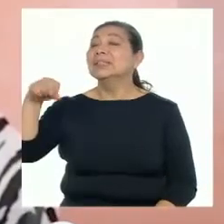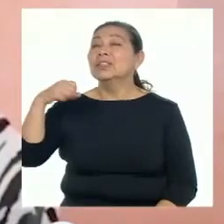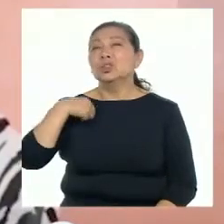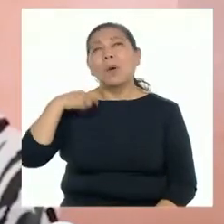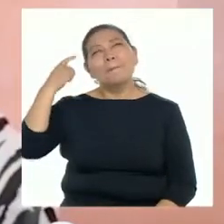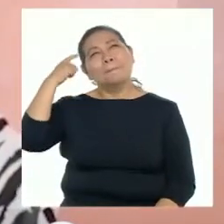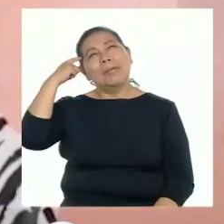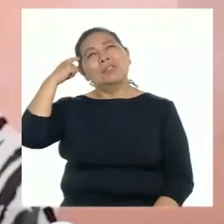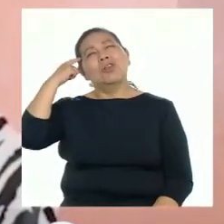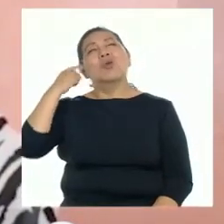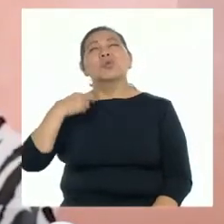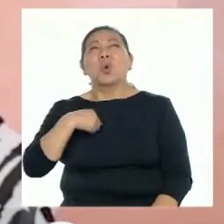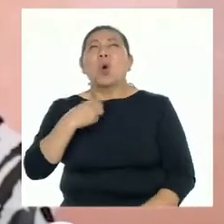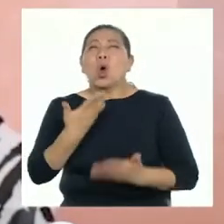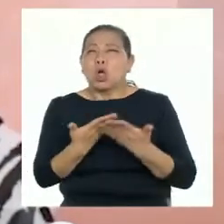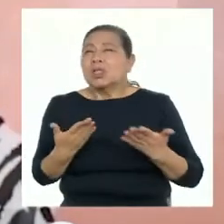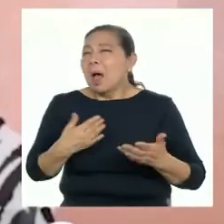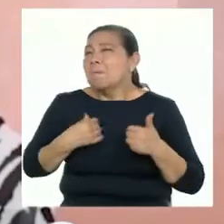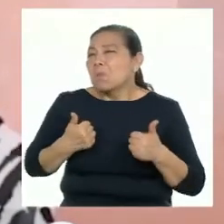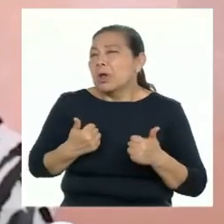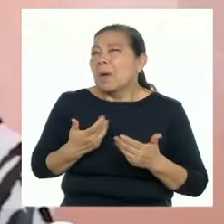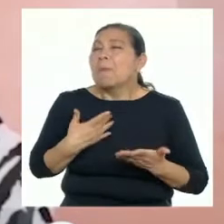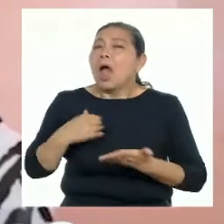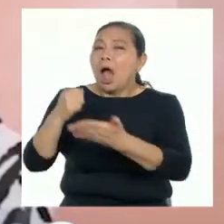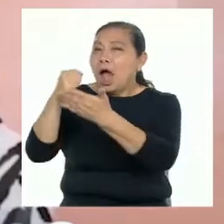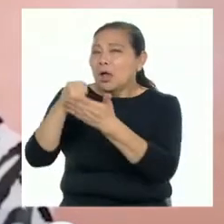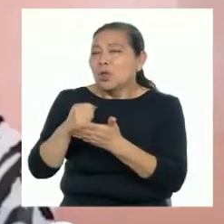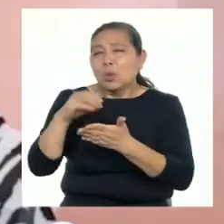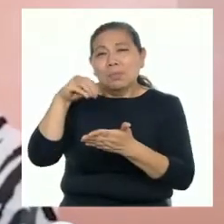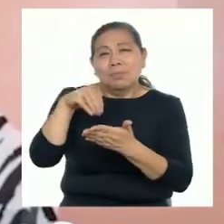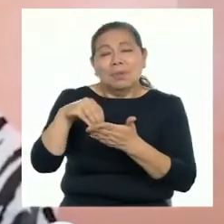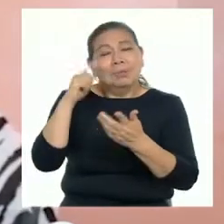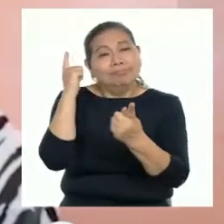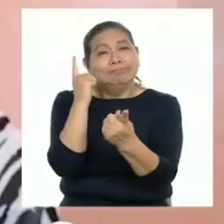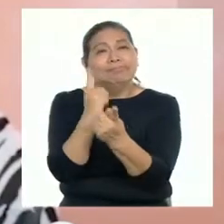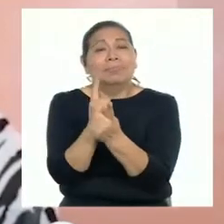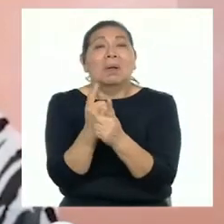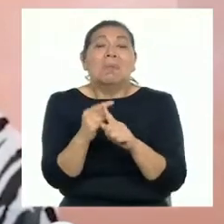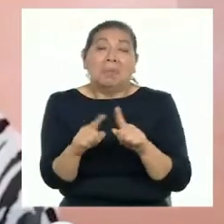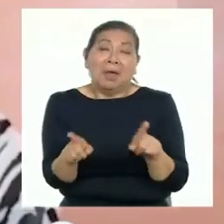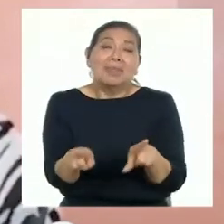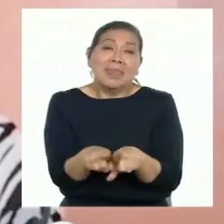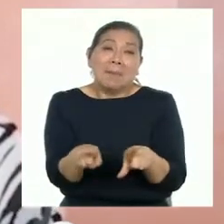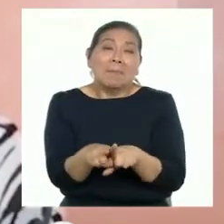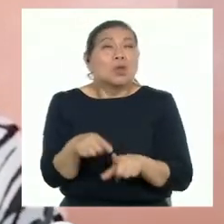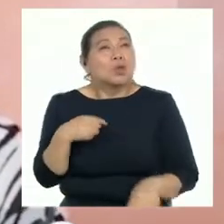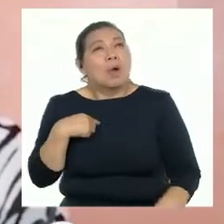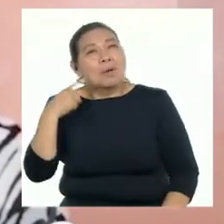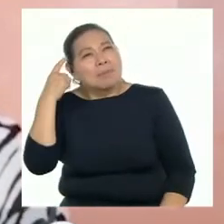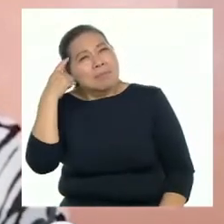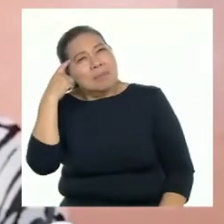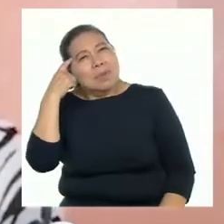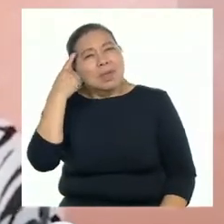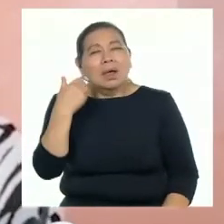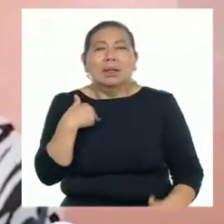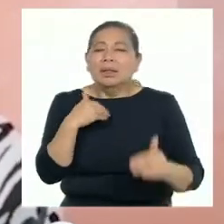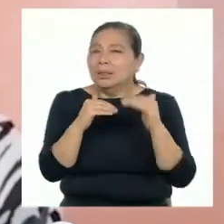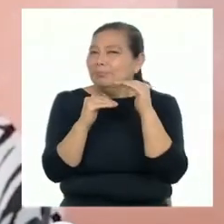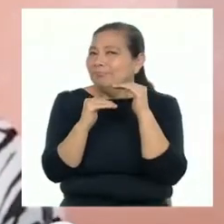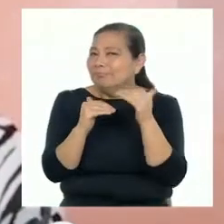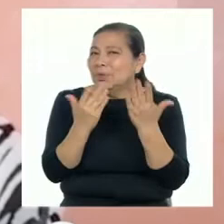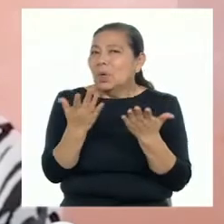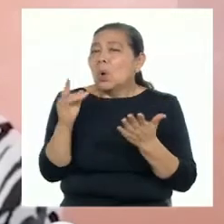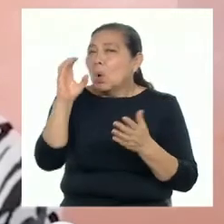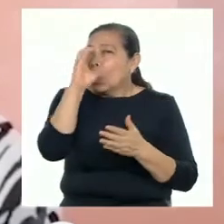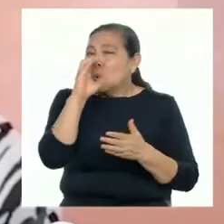pensé en cuáles eran mis fortalezas y cómo estas me iban a ayudar al cumplimiento de mis metas. También tuve que pensar en cuáles eran mis limitaciones